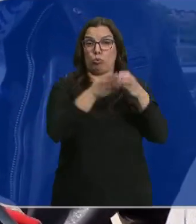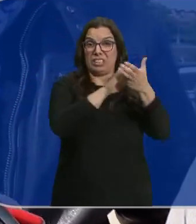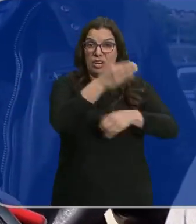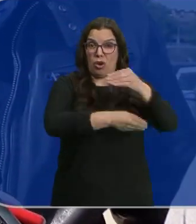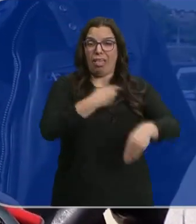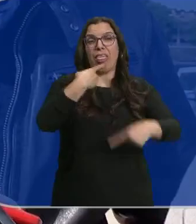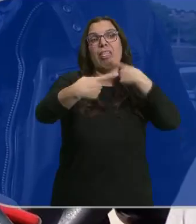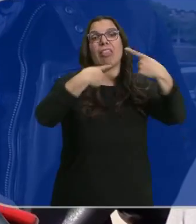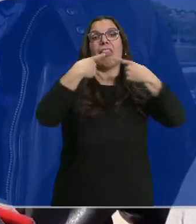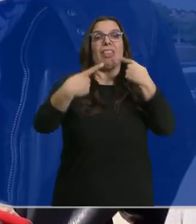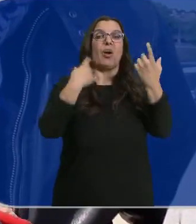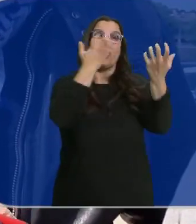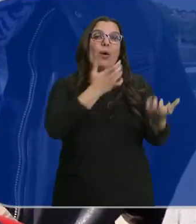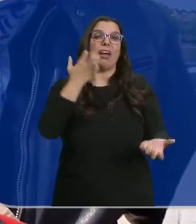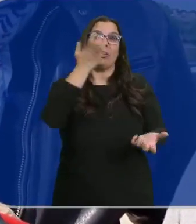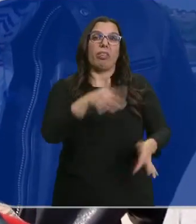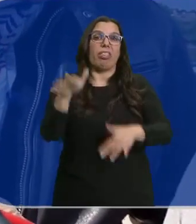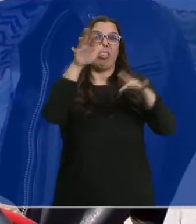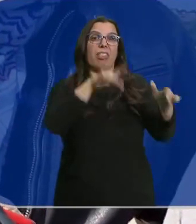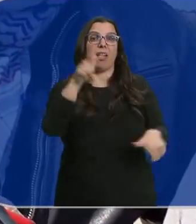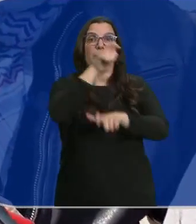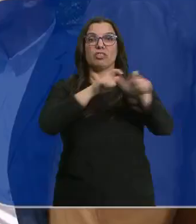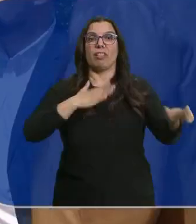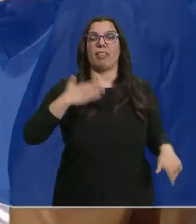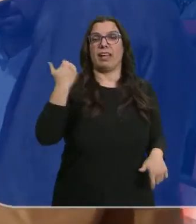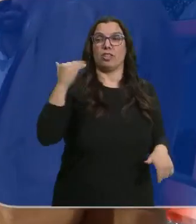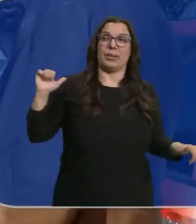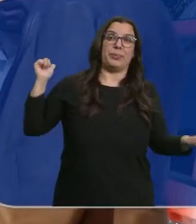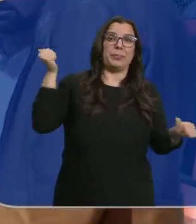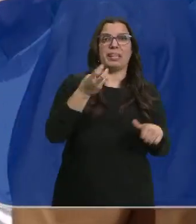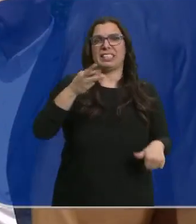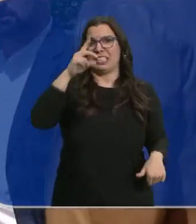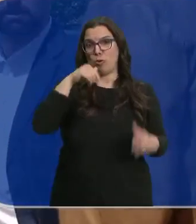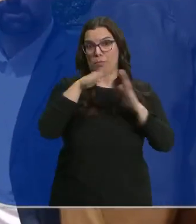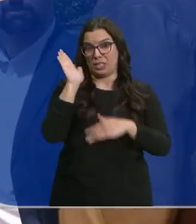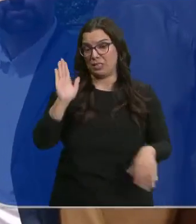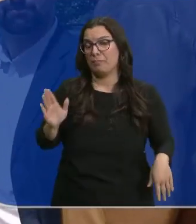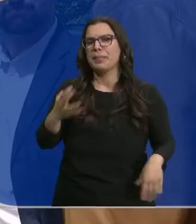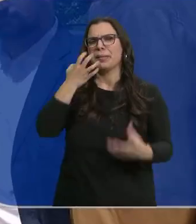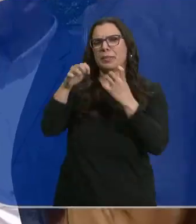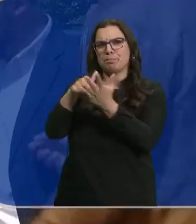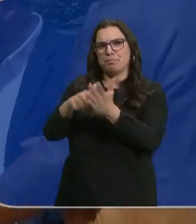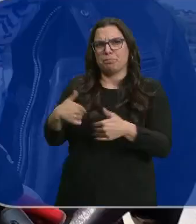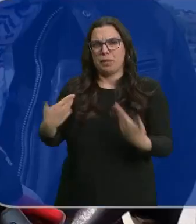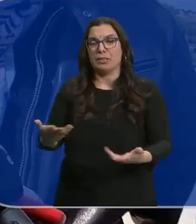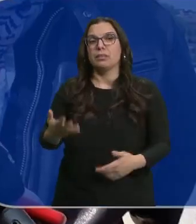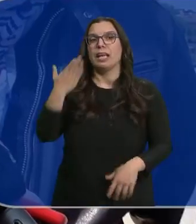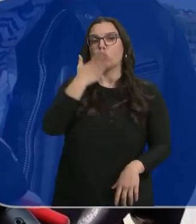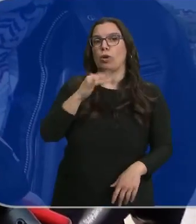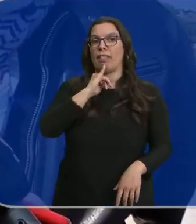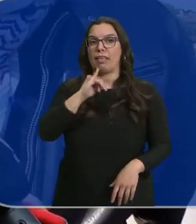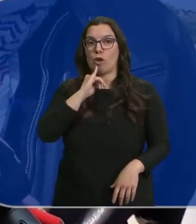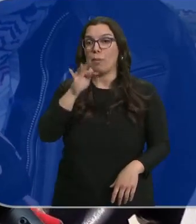Castilla y León lleva contándoles a los sorianos durante más de 30 años. Y más reclamos. Esa escuela de idiomas